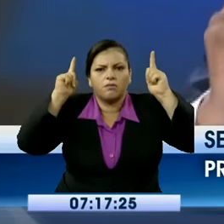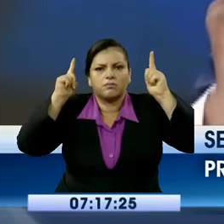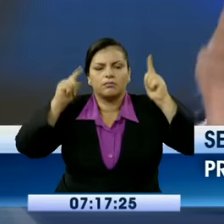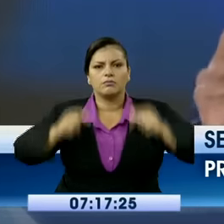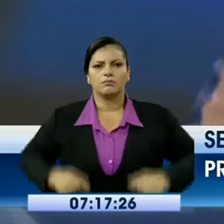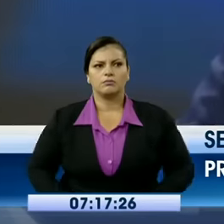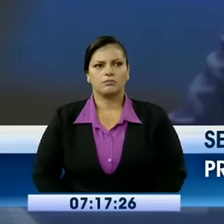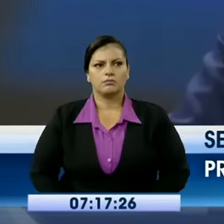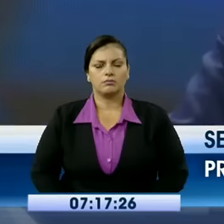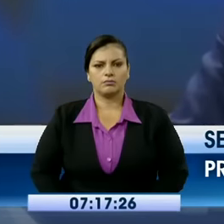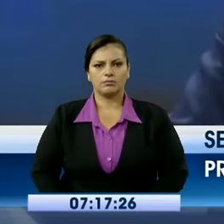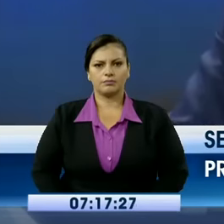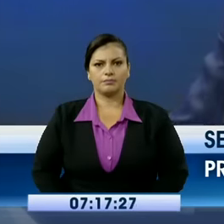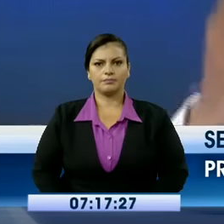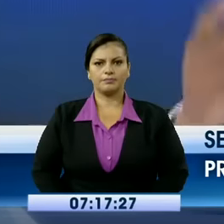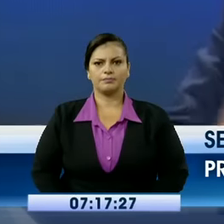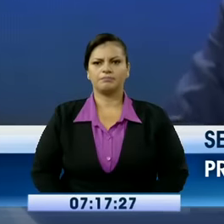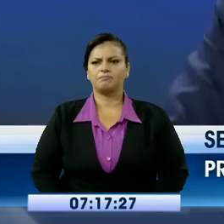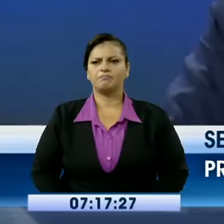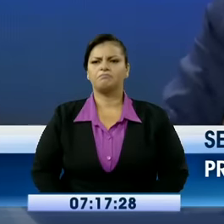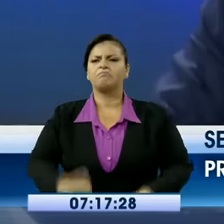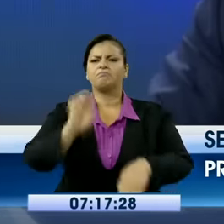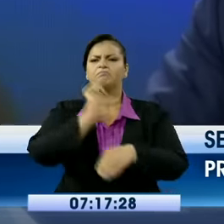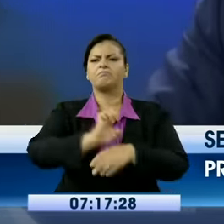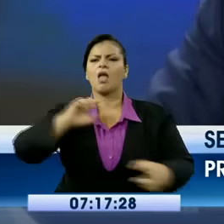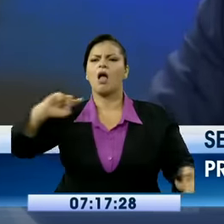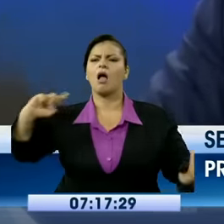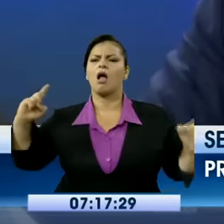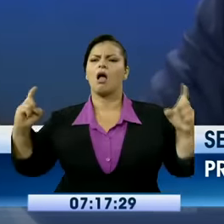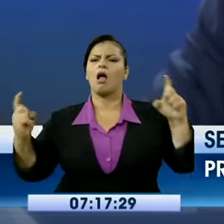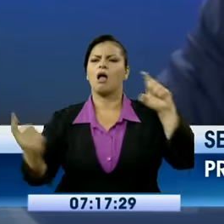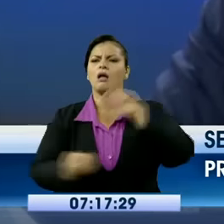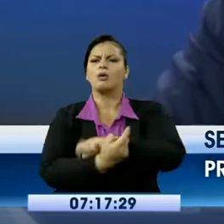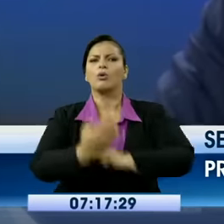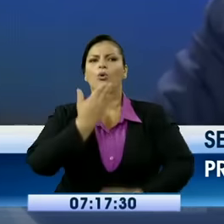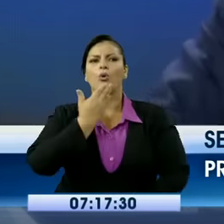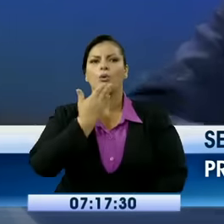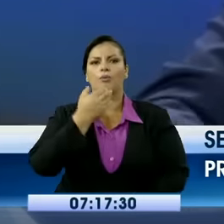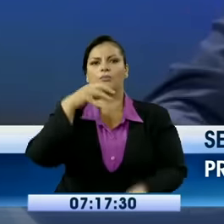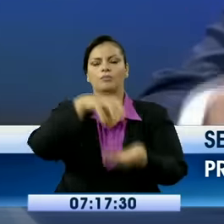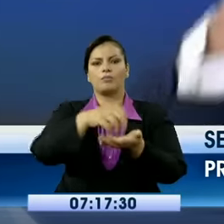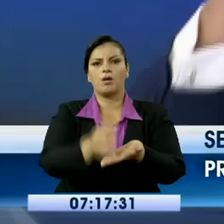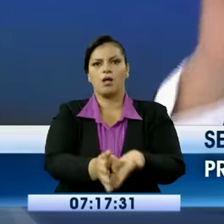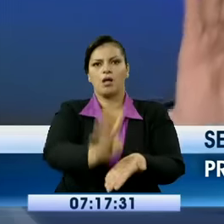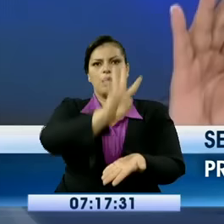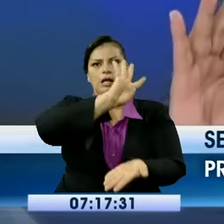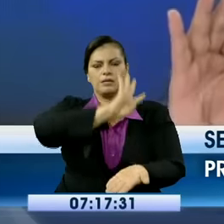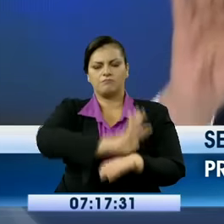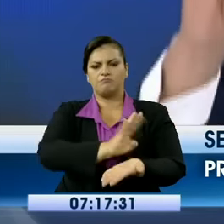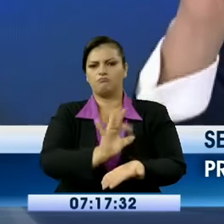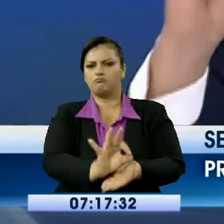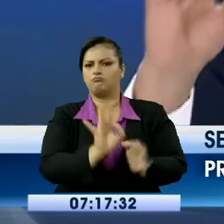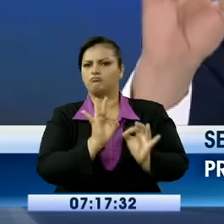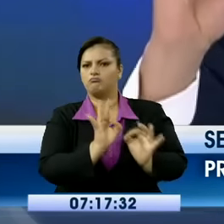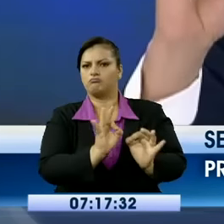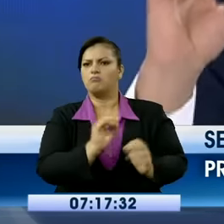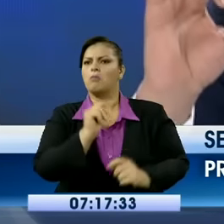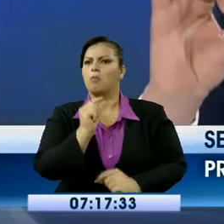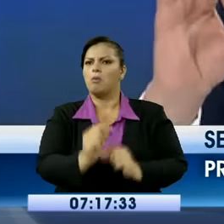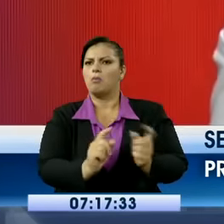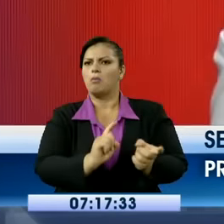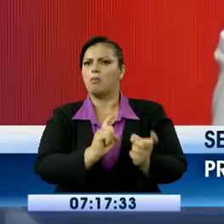única forma de cambiar el país es a través de una asamblea constituyente. Los demás cambios son de